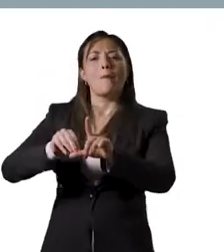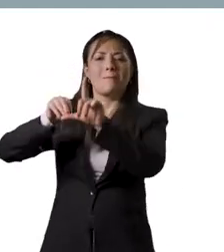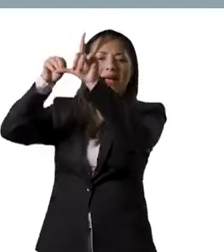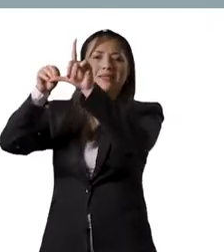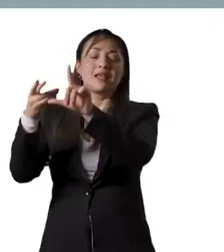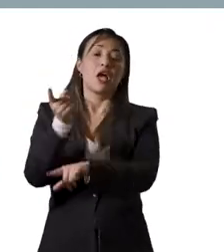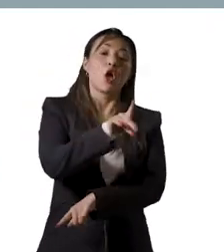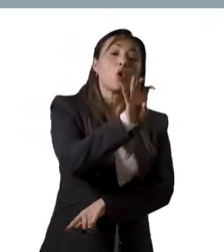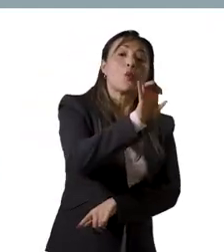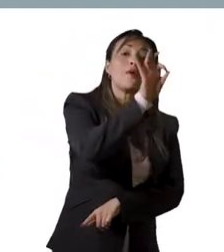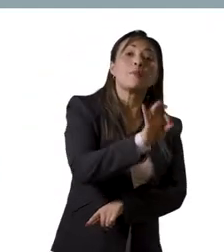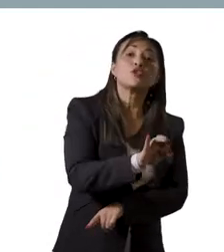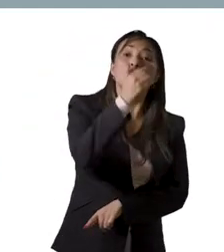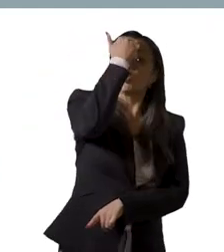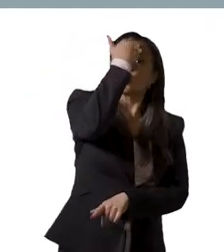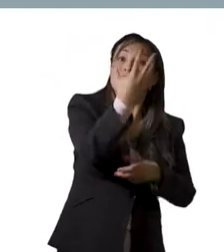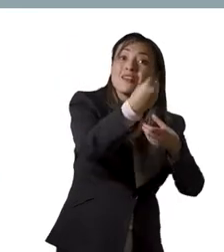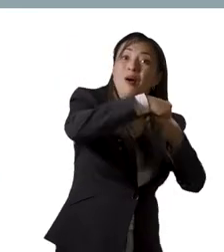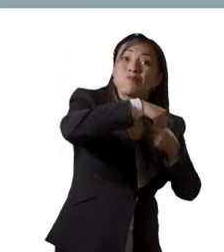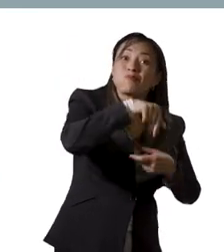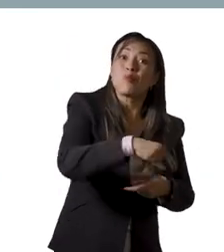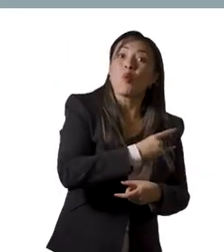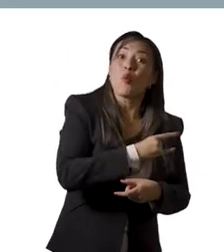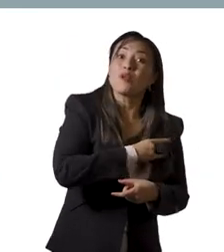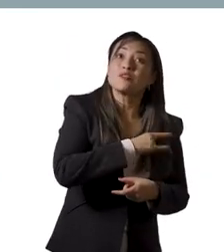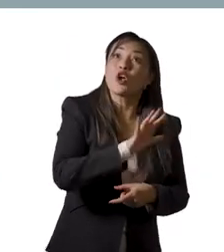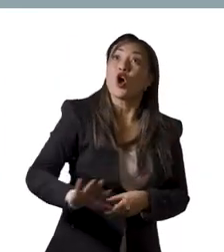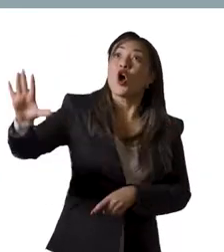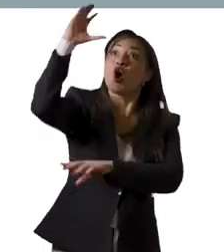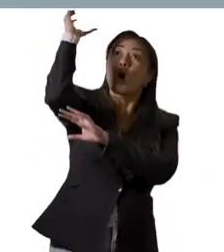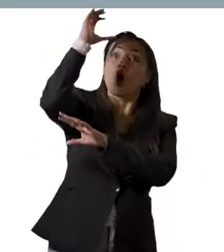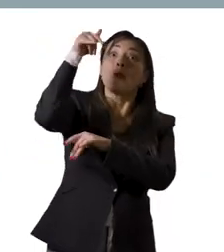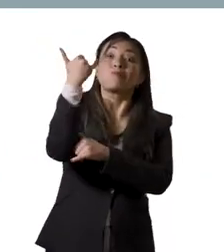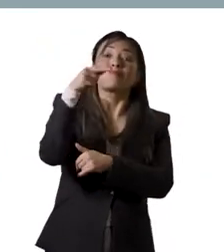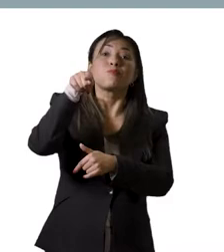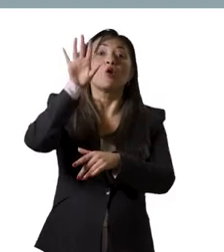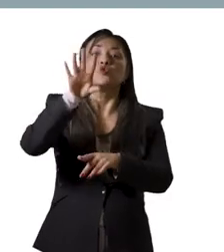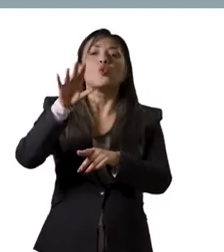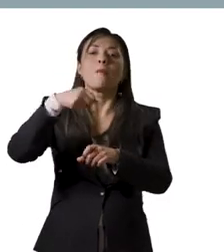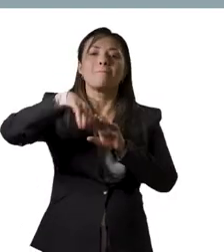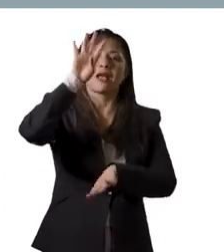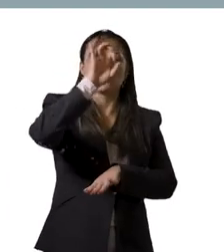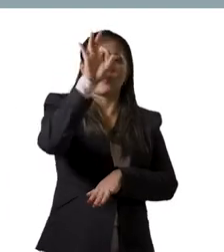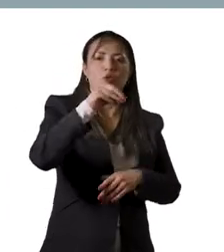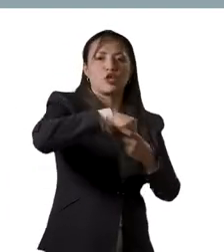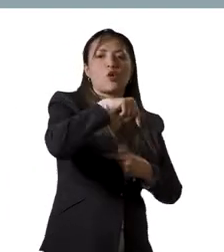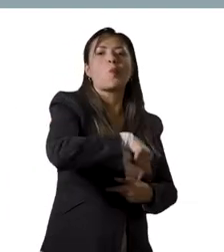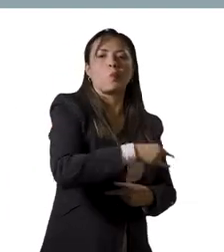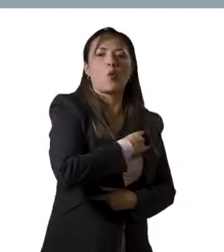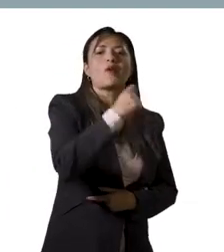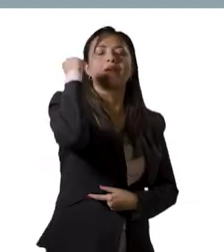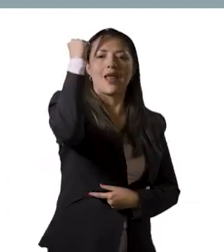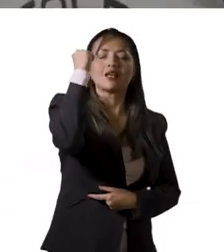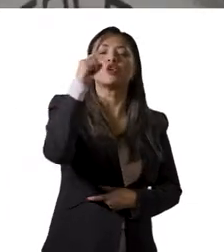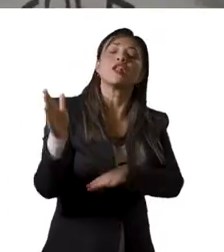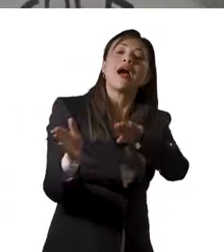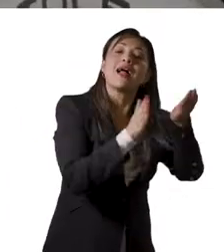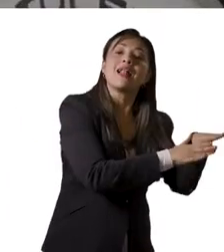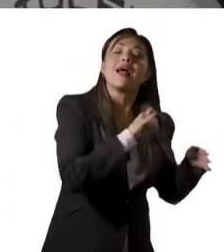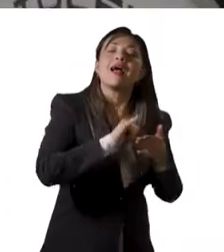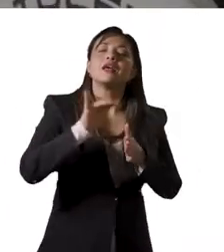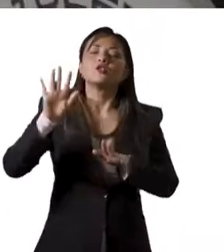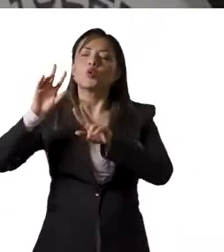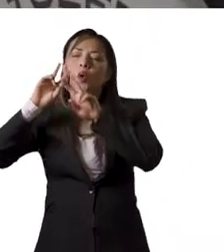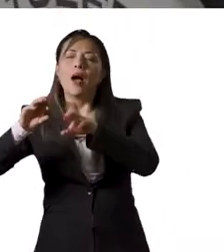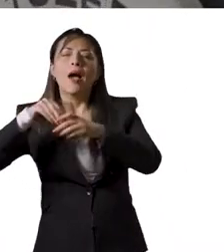doctoral o de maestría. El 9% de los docentes universitarios del país con doctorado son de la UNAL. De acuerdo con la